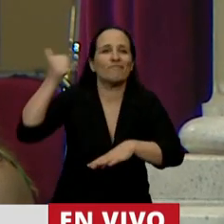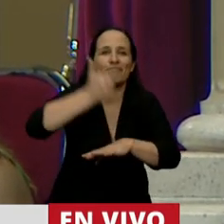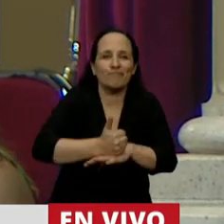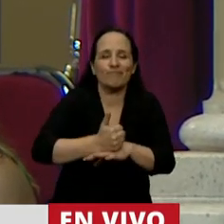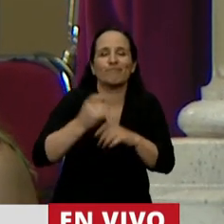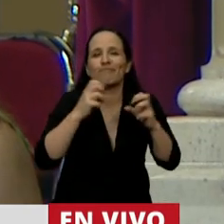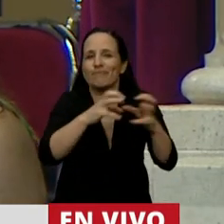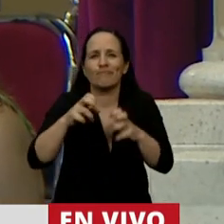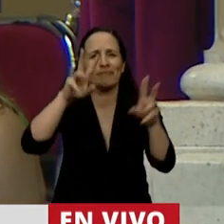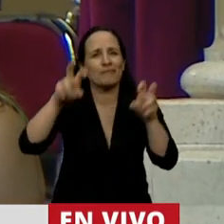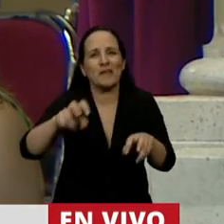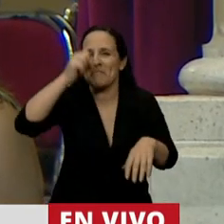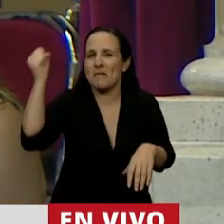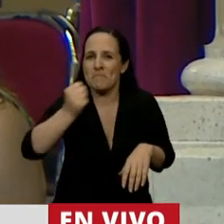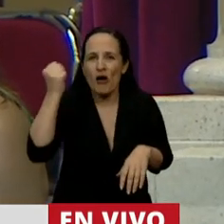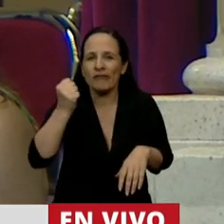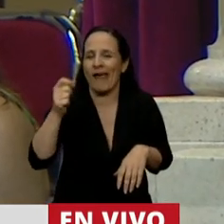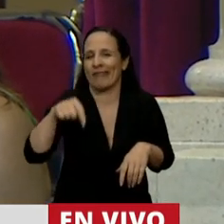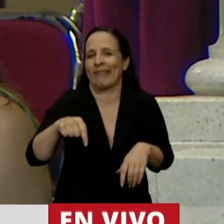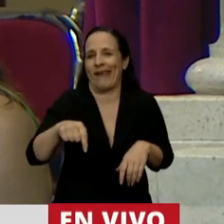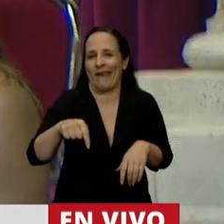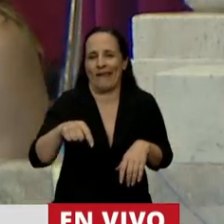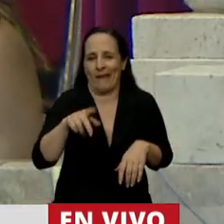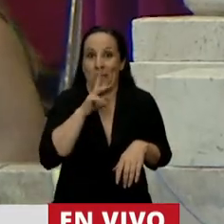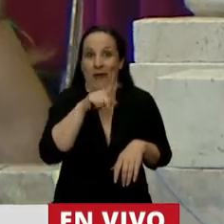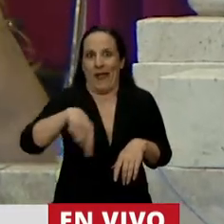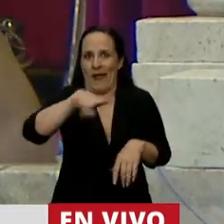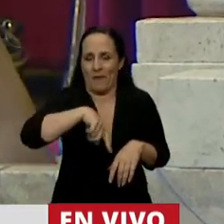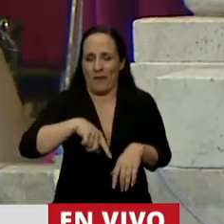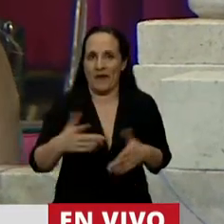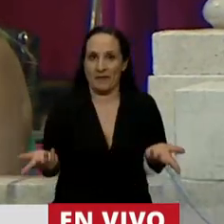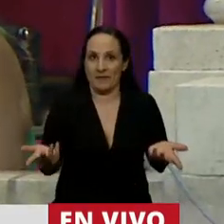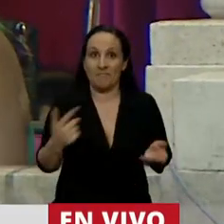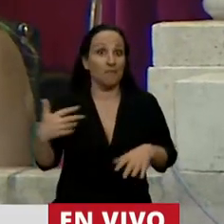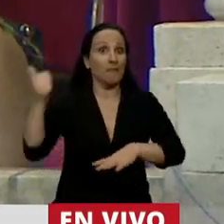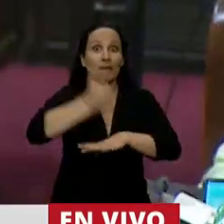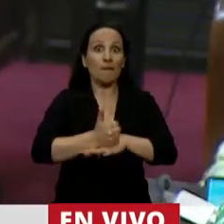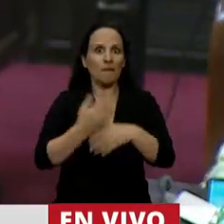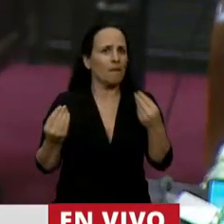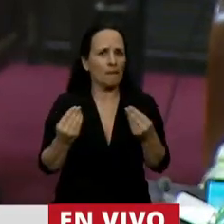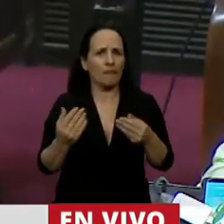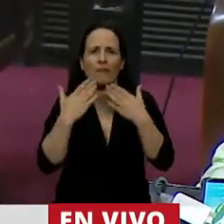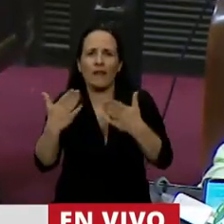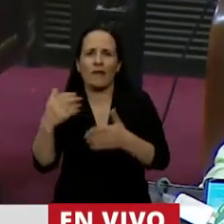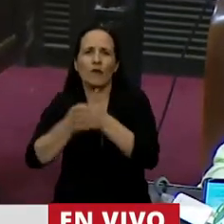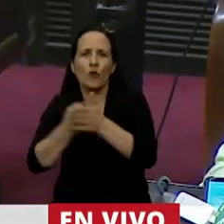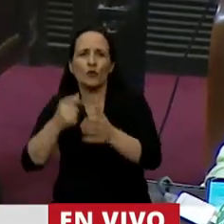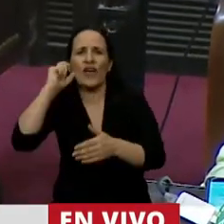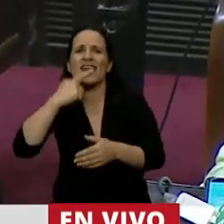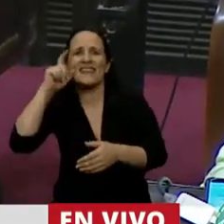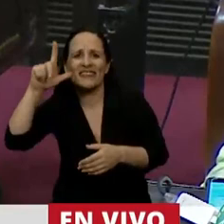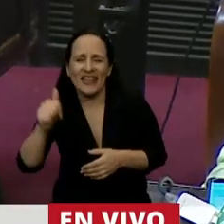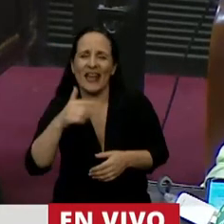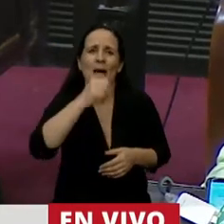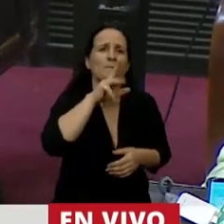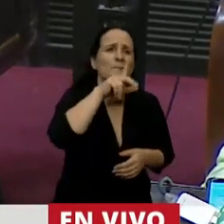discutiendo un tema tan importante para las mujeres. No estaríamos acá sin la lucha de Estela, de Marta